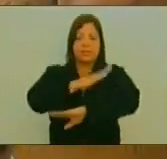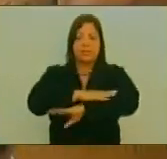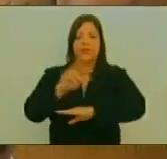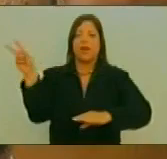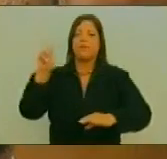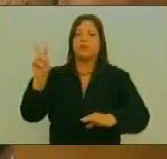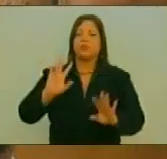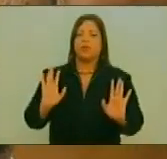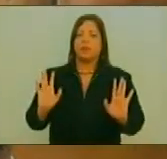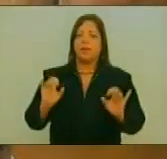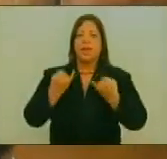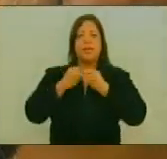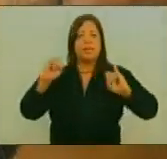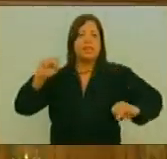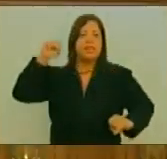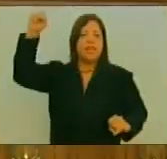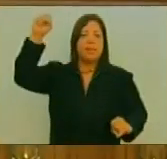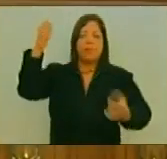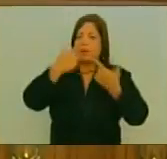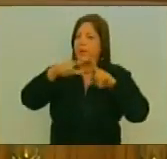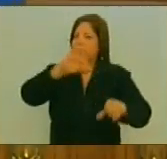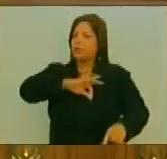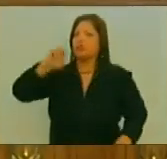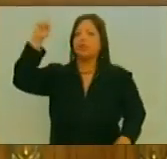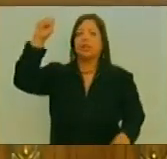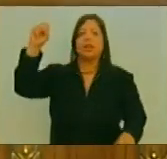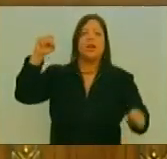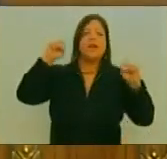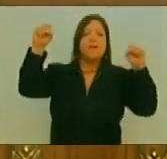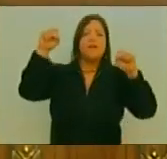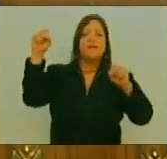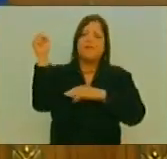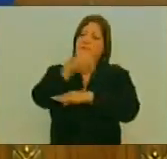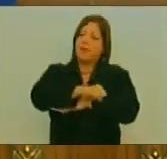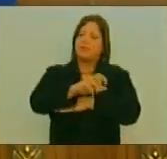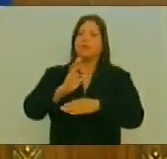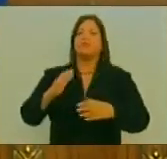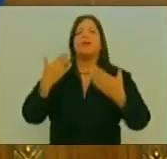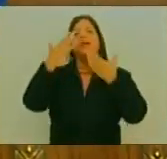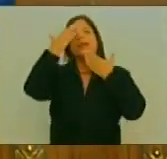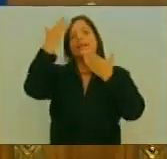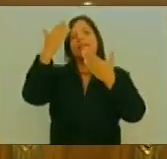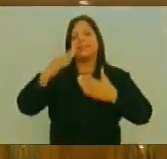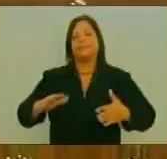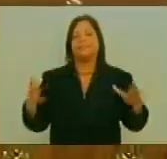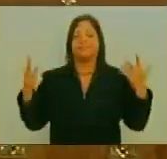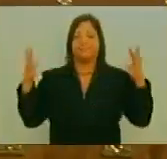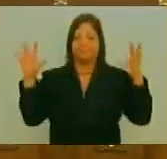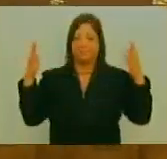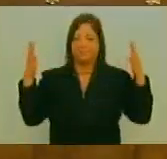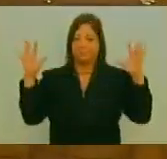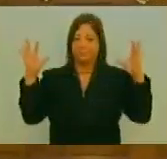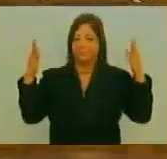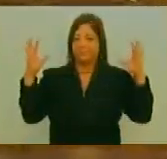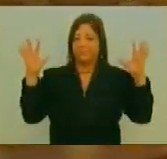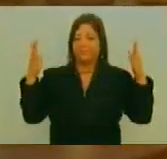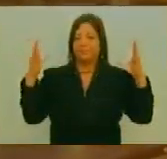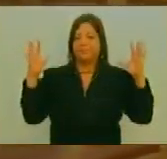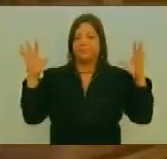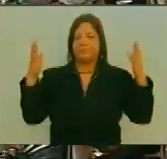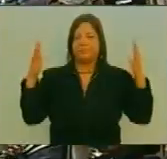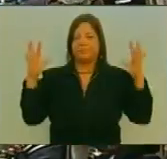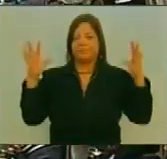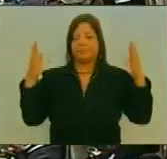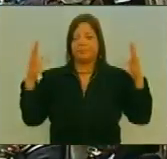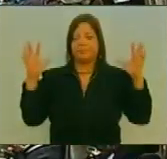nuestro país Independencia Y patria Socialista Viviremos Y venceremos Muchas gracias Muchas gracias Al constituyente